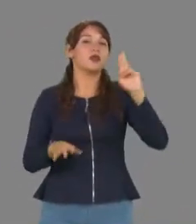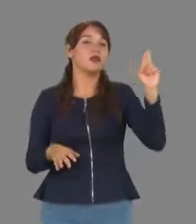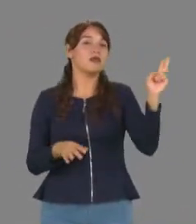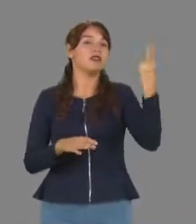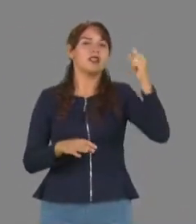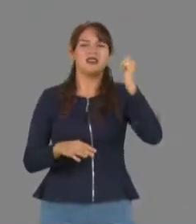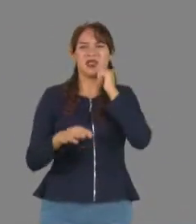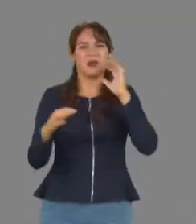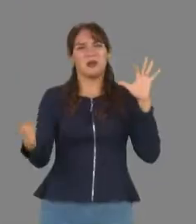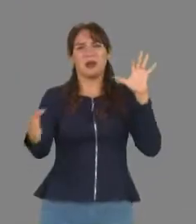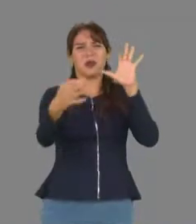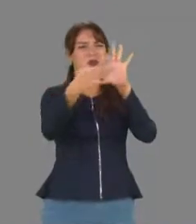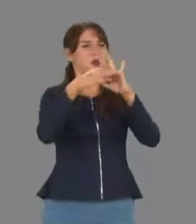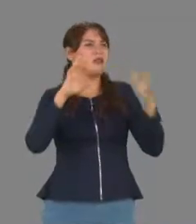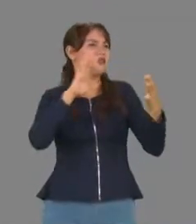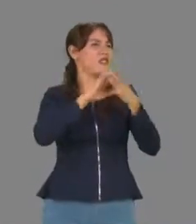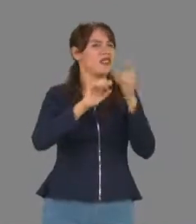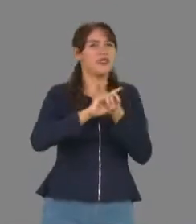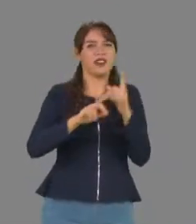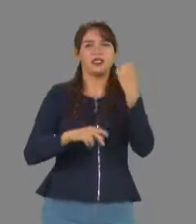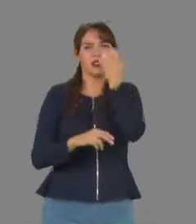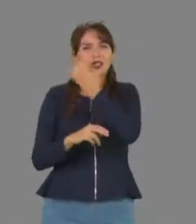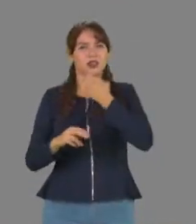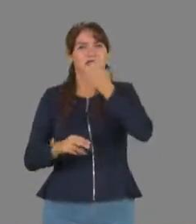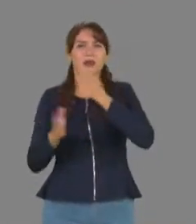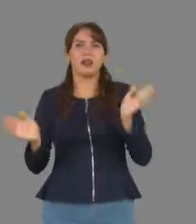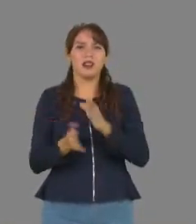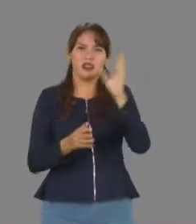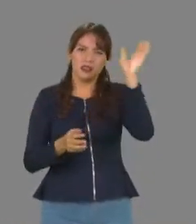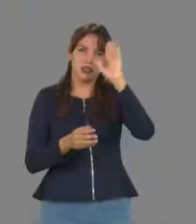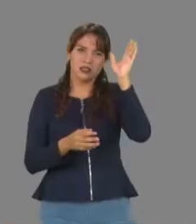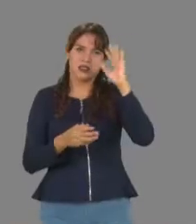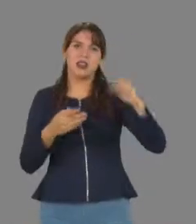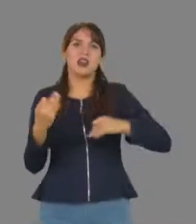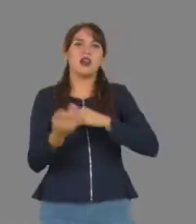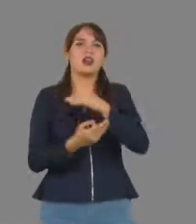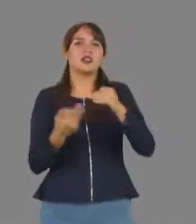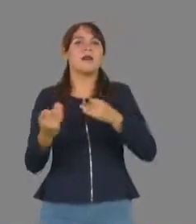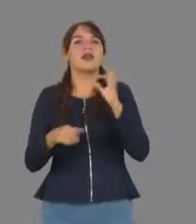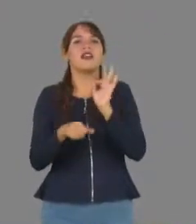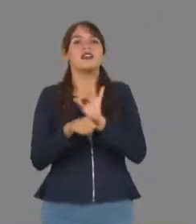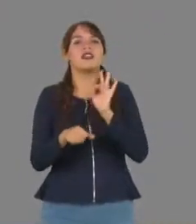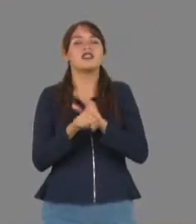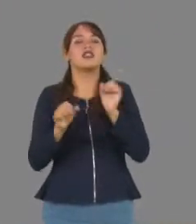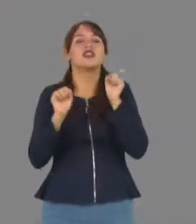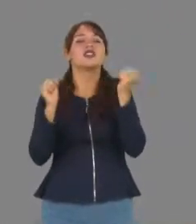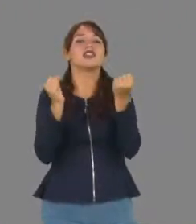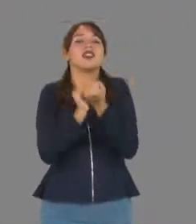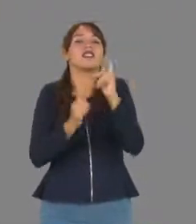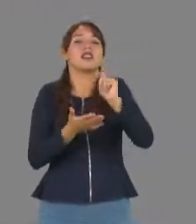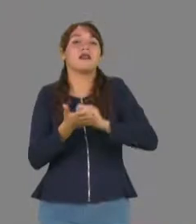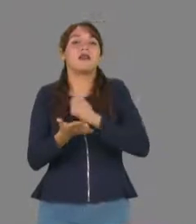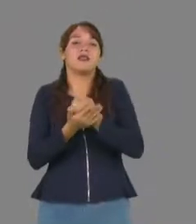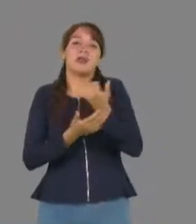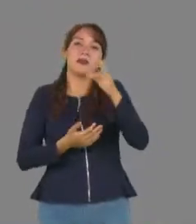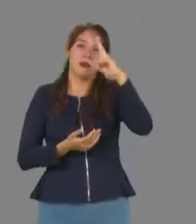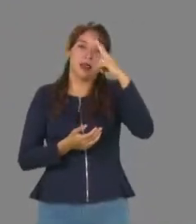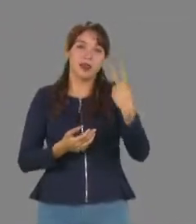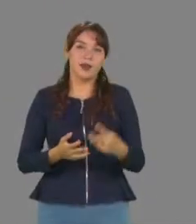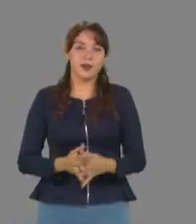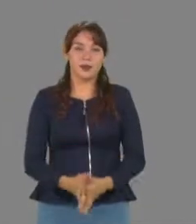lazos de vinculación académica y de promoción de las ciencias en todos sus ámbitos para beneficio de la sociedad tamaulipeca y de México.